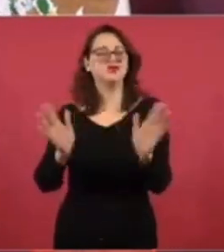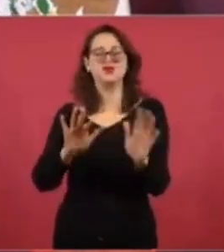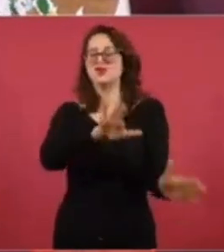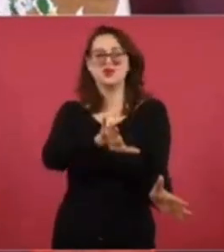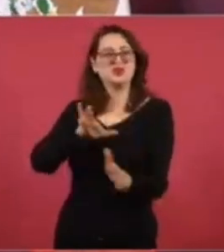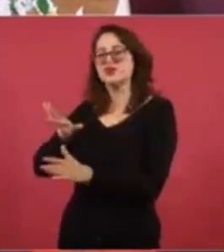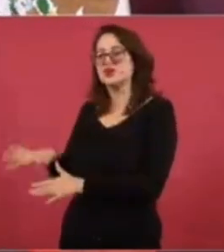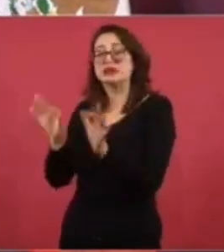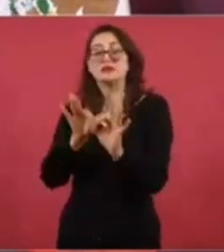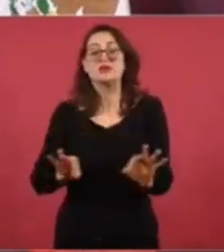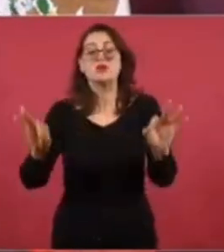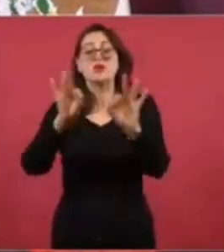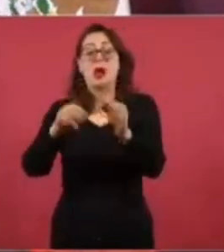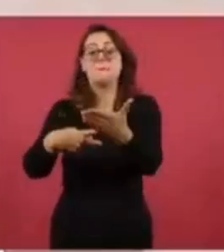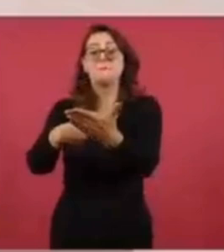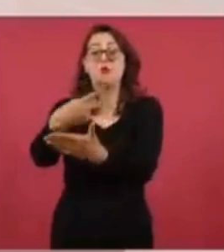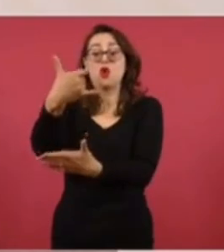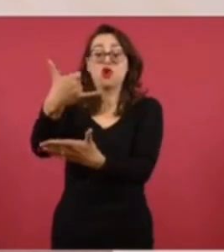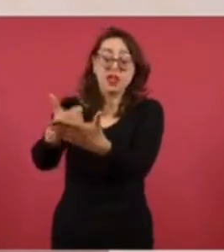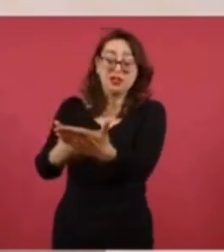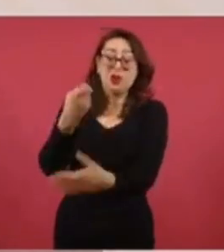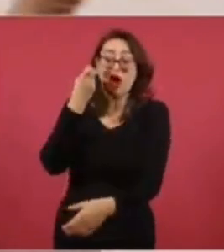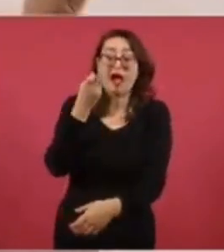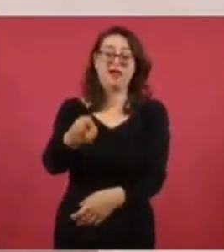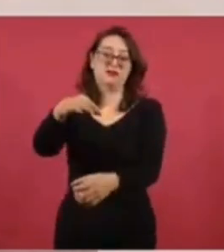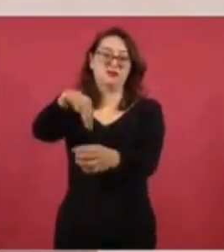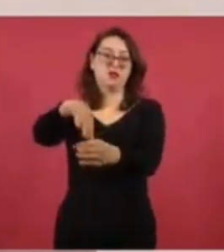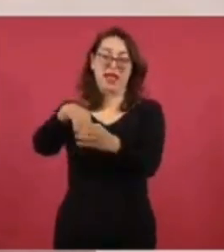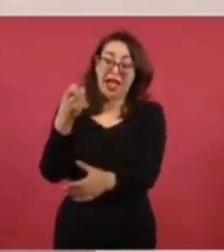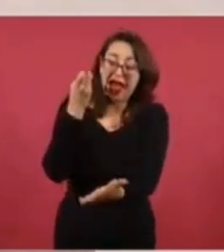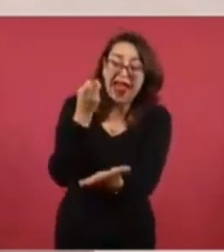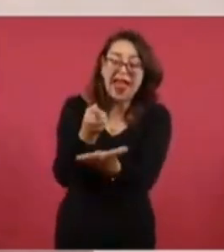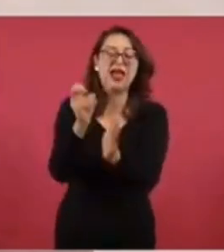votar, sobre todo, por un proyecto. ¿Qué queremos?